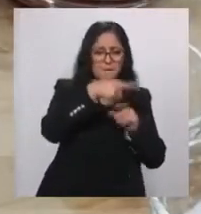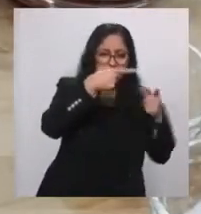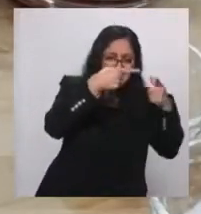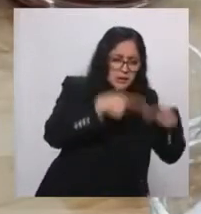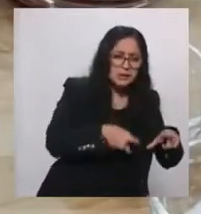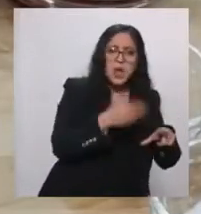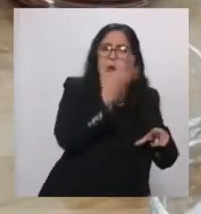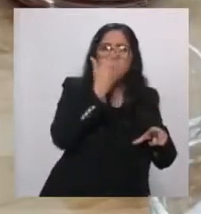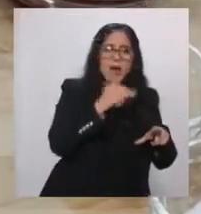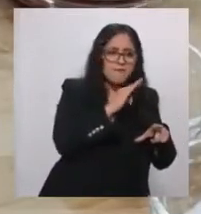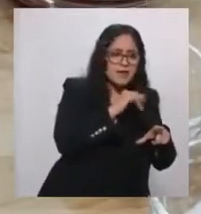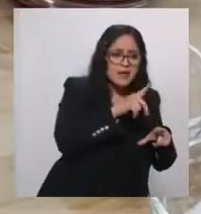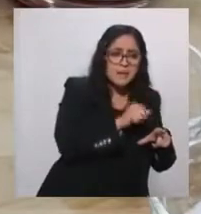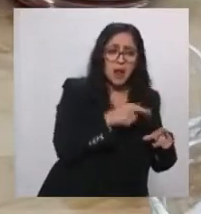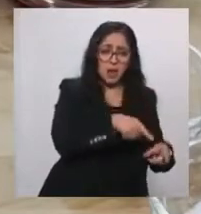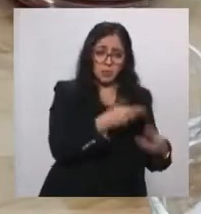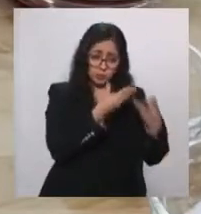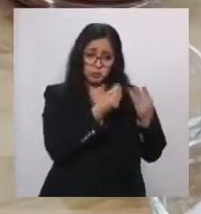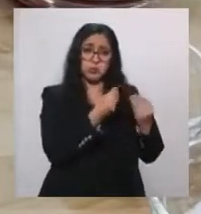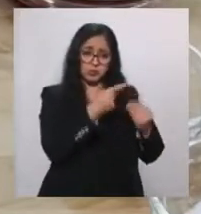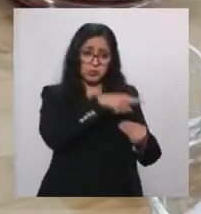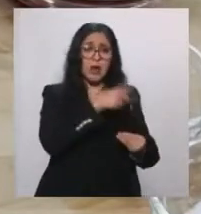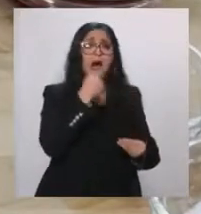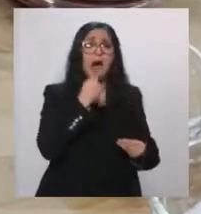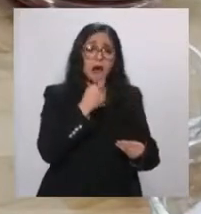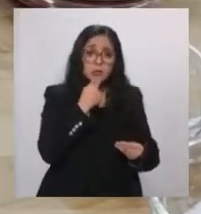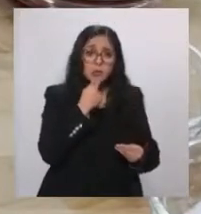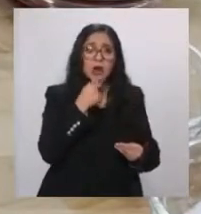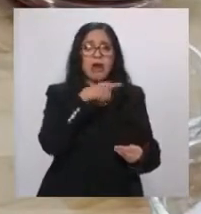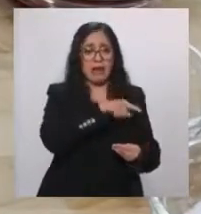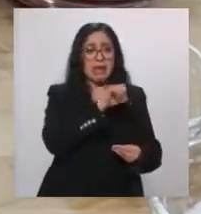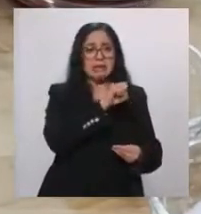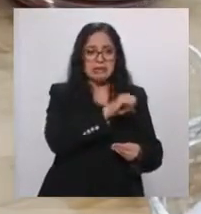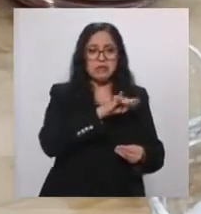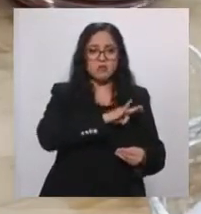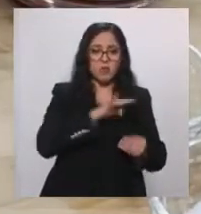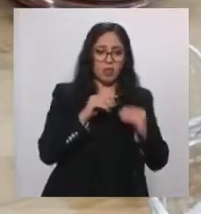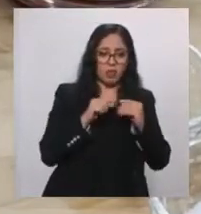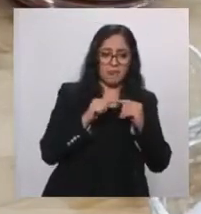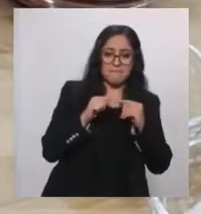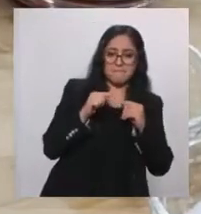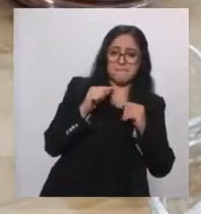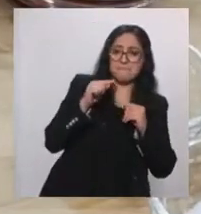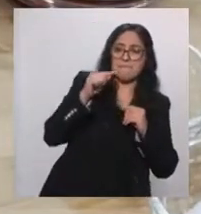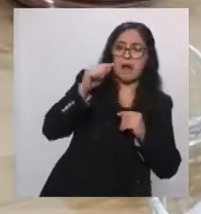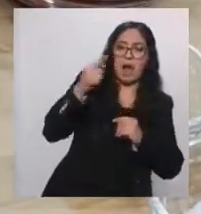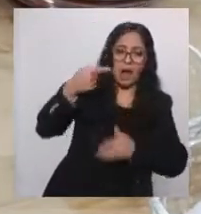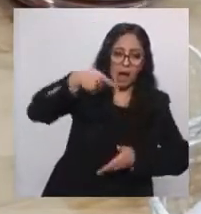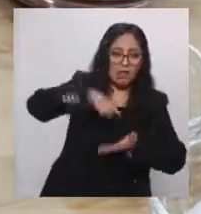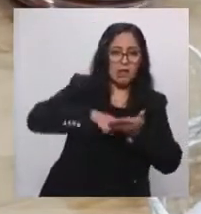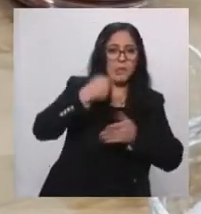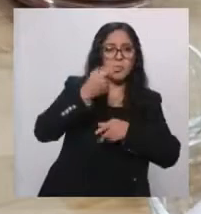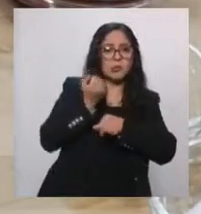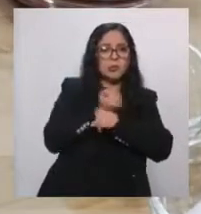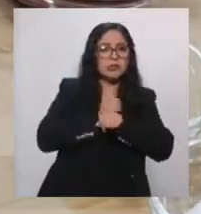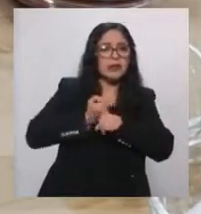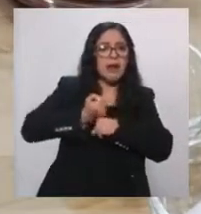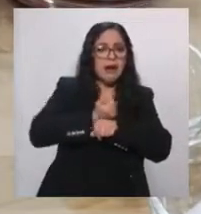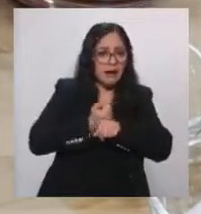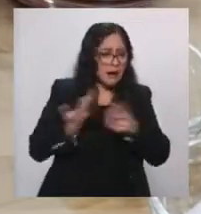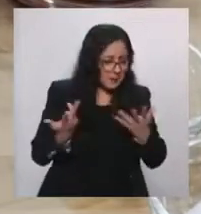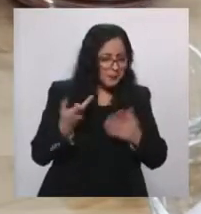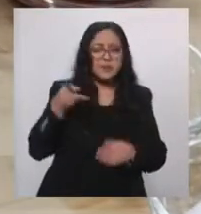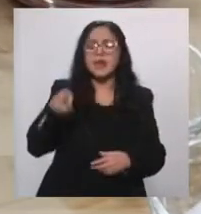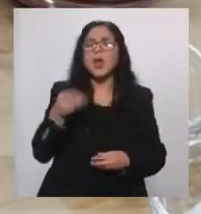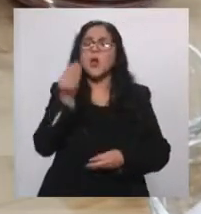fibra, donde tiene mucha azúcar, entonces ahí sí tendrías un pico en tu glucosa, ¿no? Son alimentos distintos,